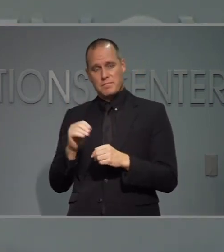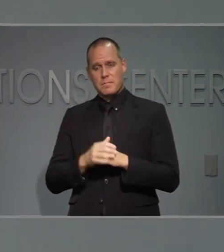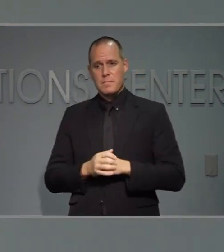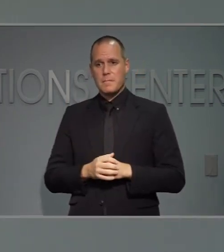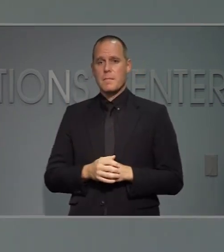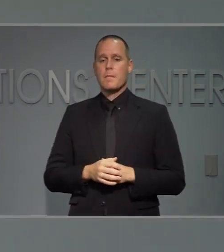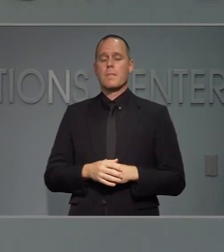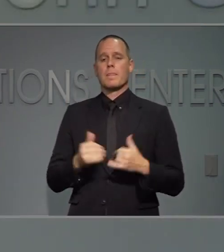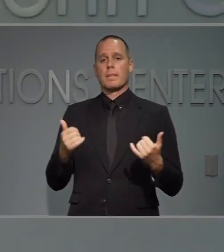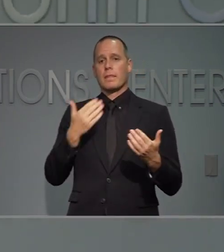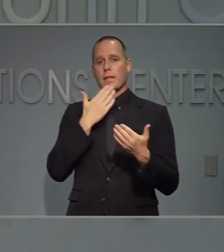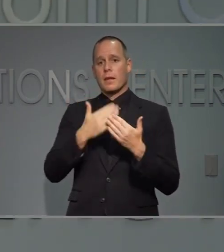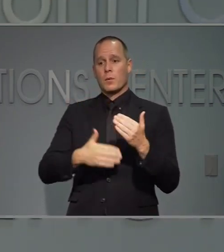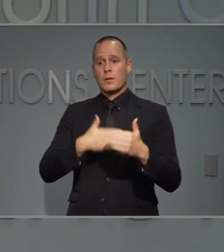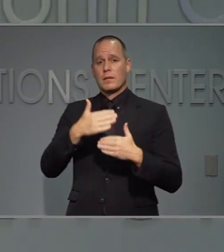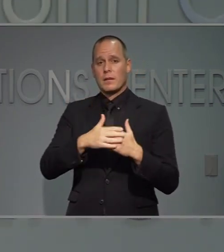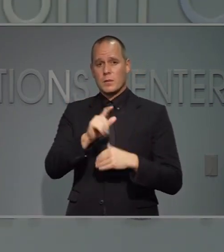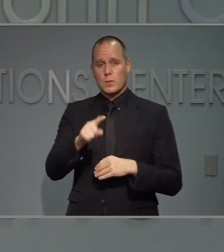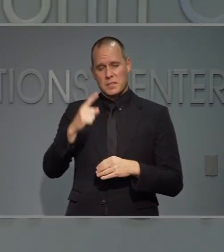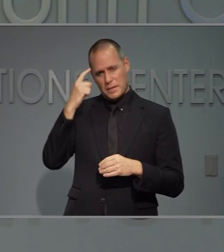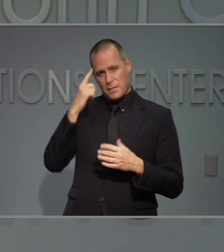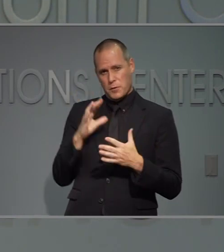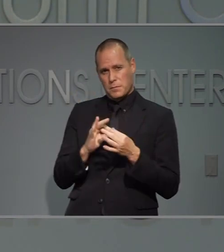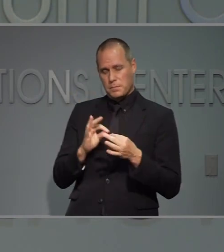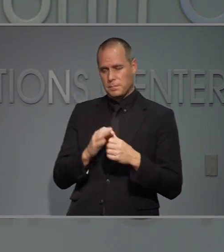Gracias. siguiente, por favor.